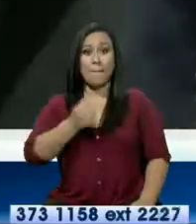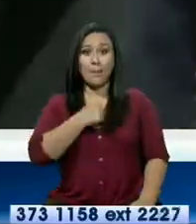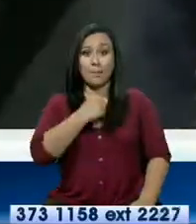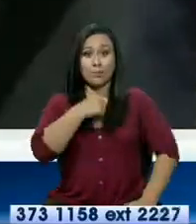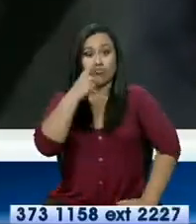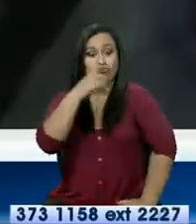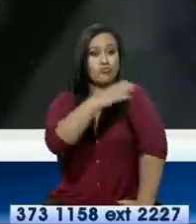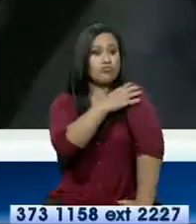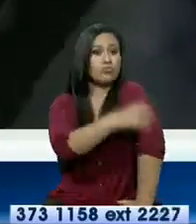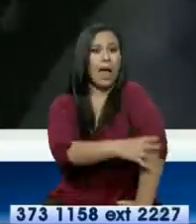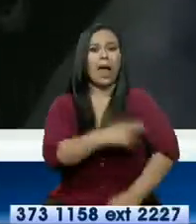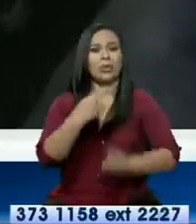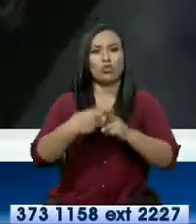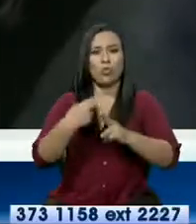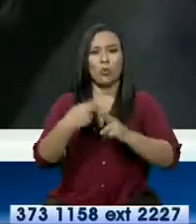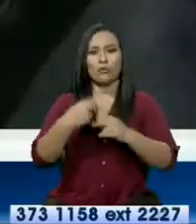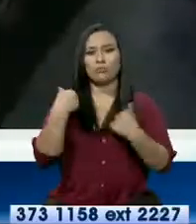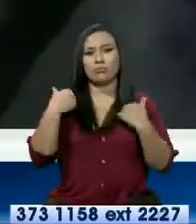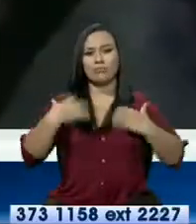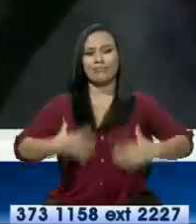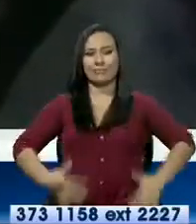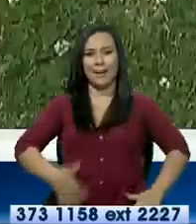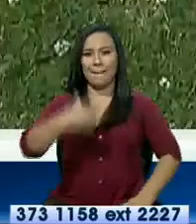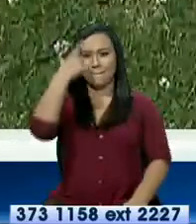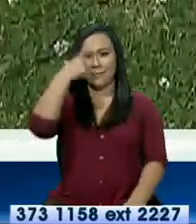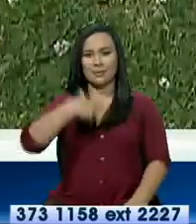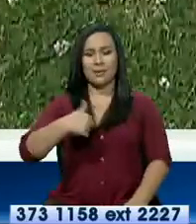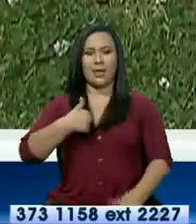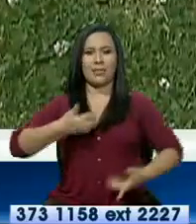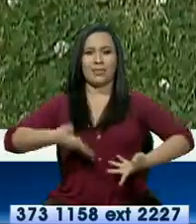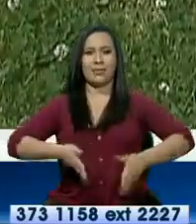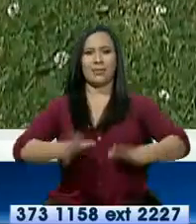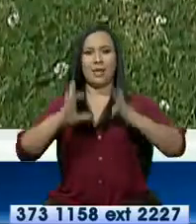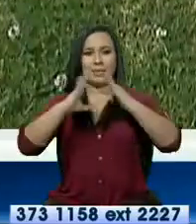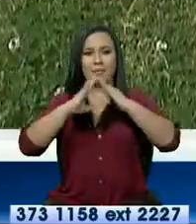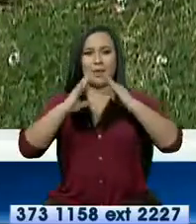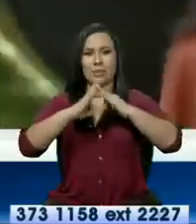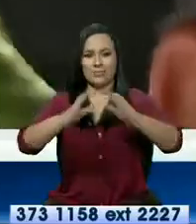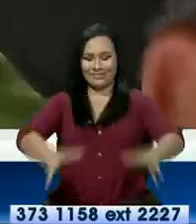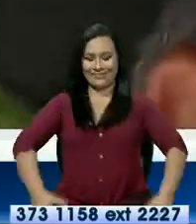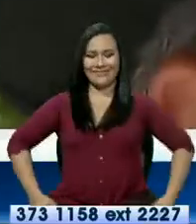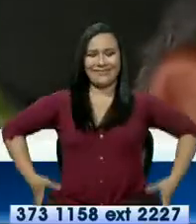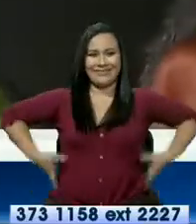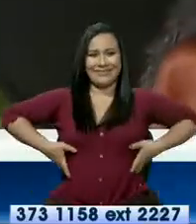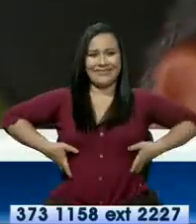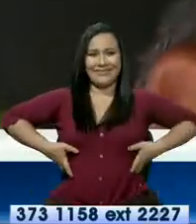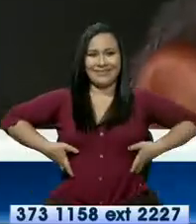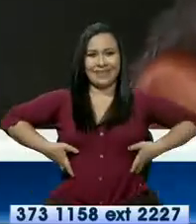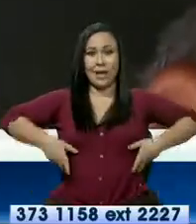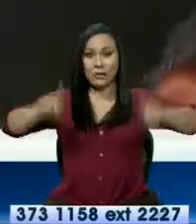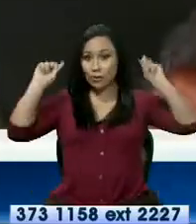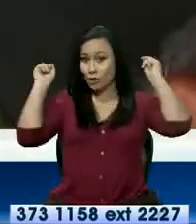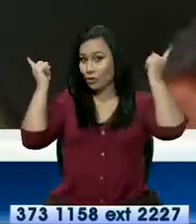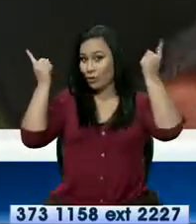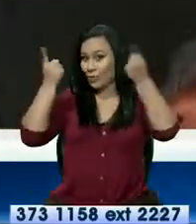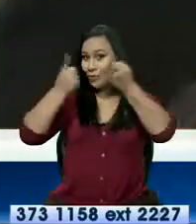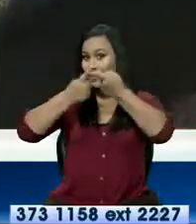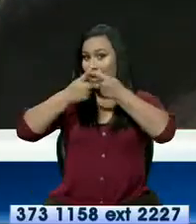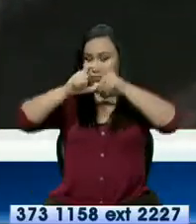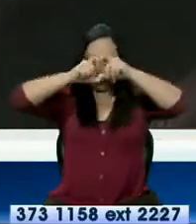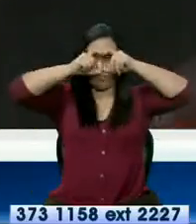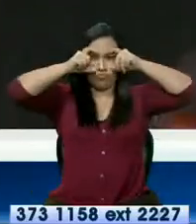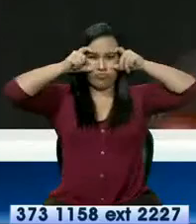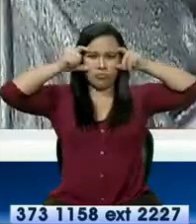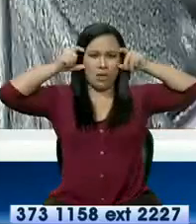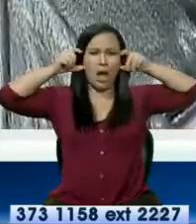vestir y recrear a ese personaje huaraquí. Entonces, se adopta el zamarro, el sombrero, las gafas